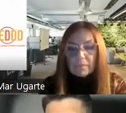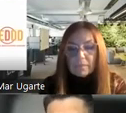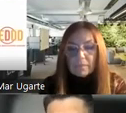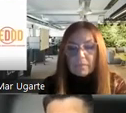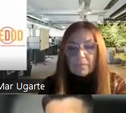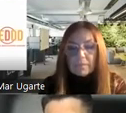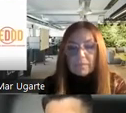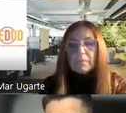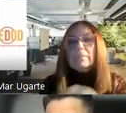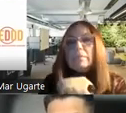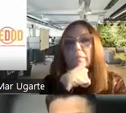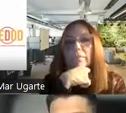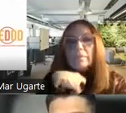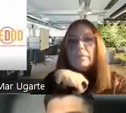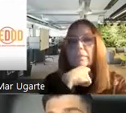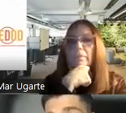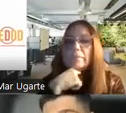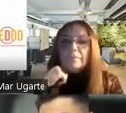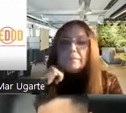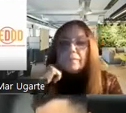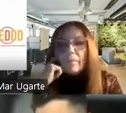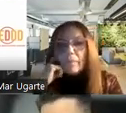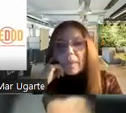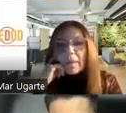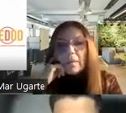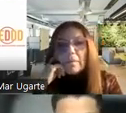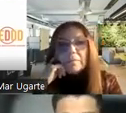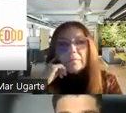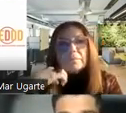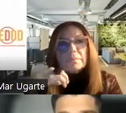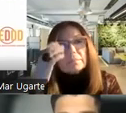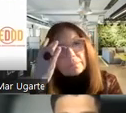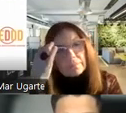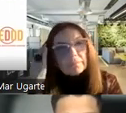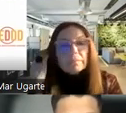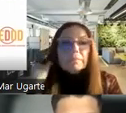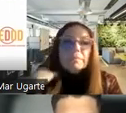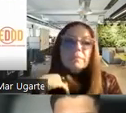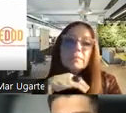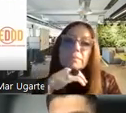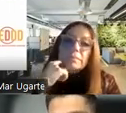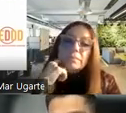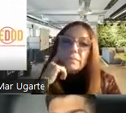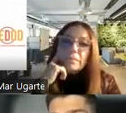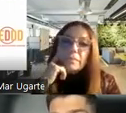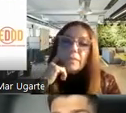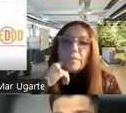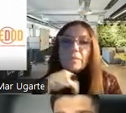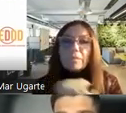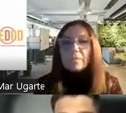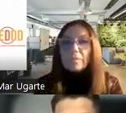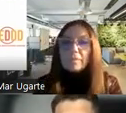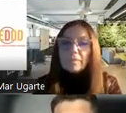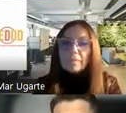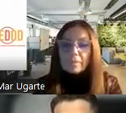os ha situado en la palestra. Los grupos de especialistas que hacíamos el fato antes de la